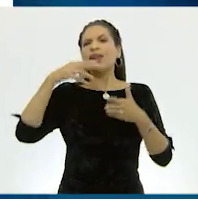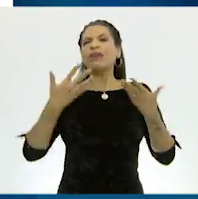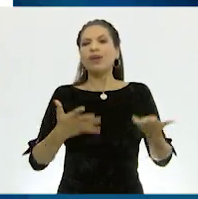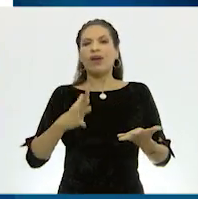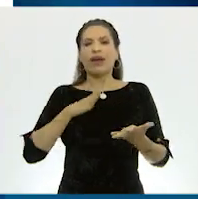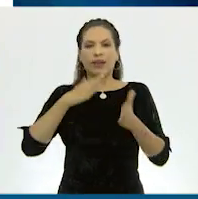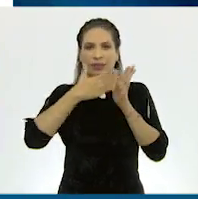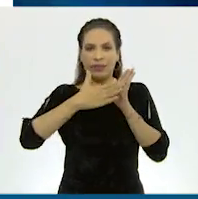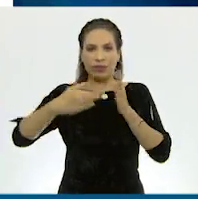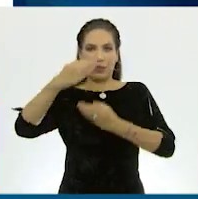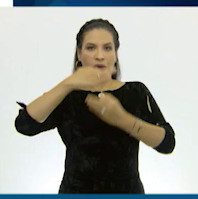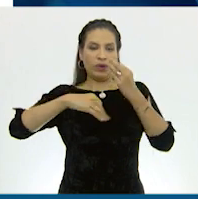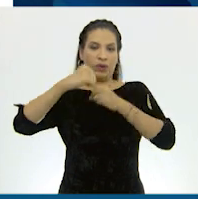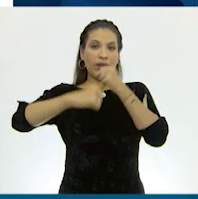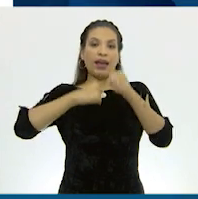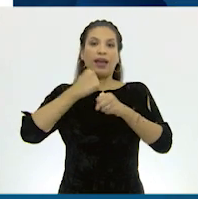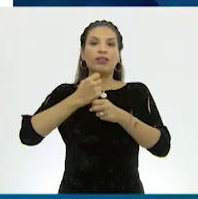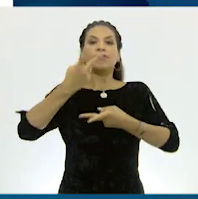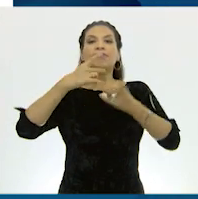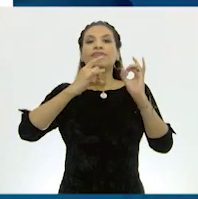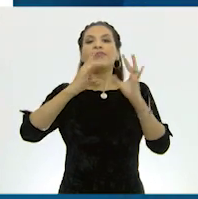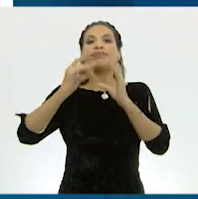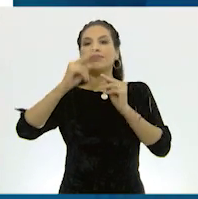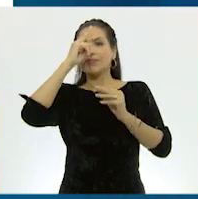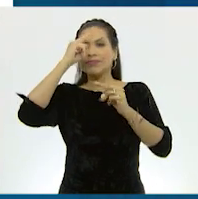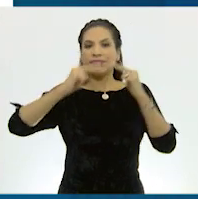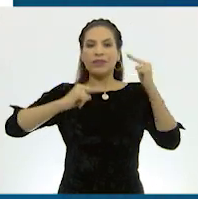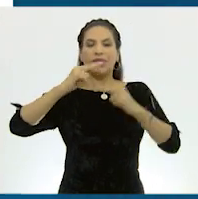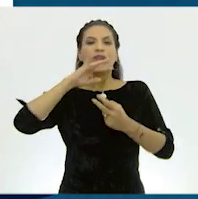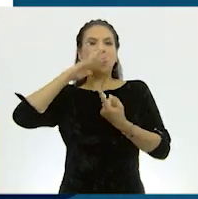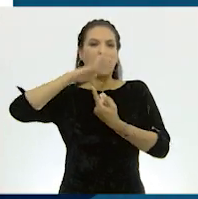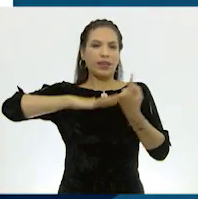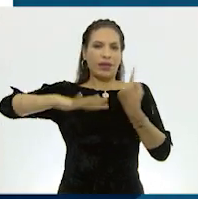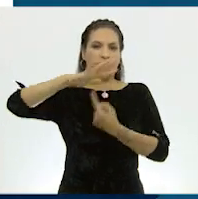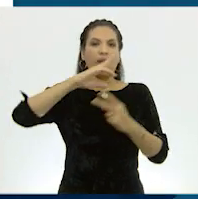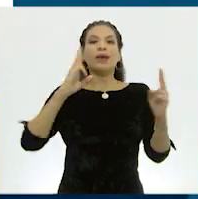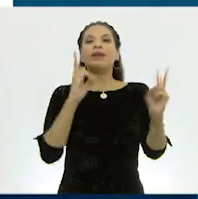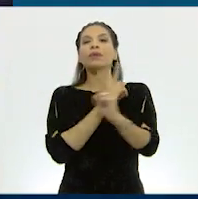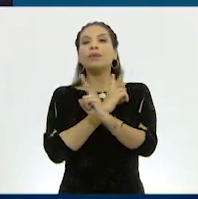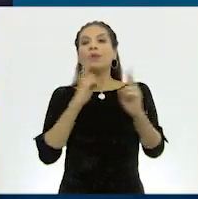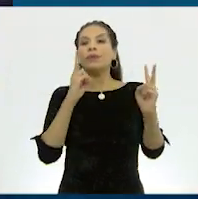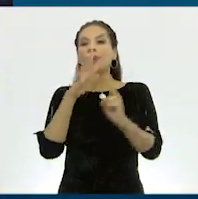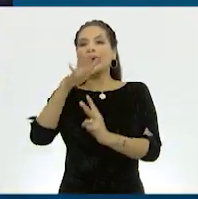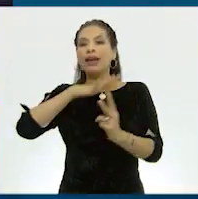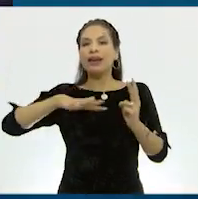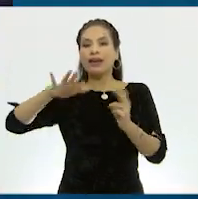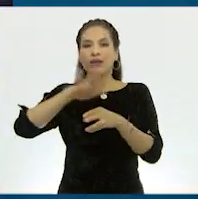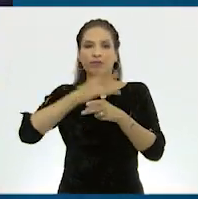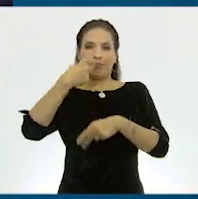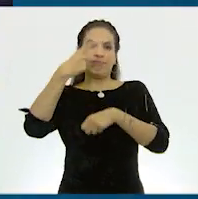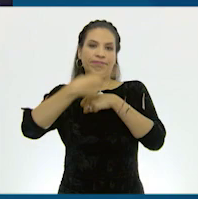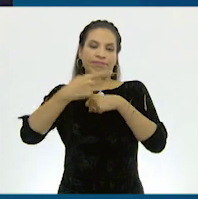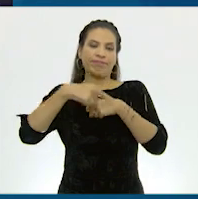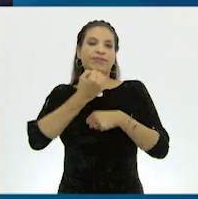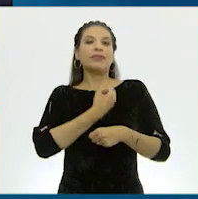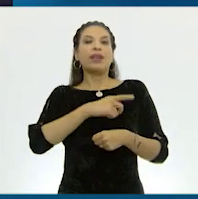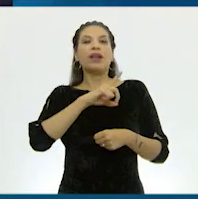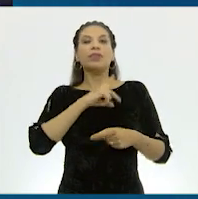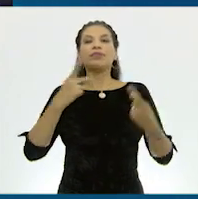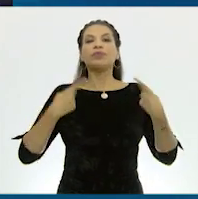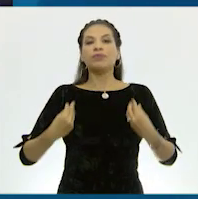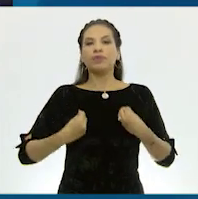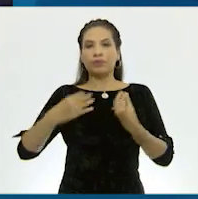donde a lo largo de todo el año se presentan altos índices de contaminación del aire Lo cual afecta la salud de sus